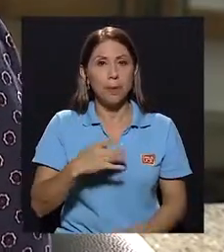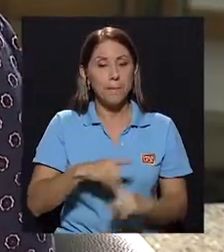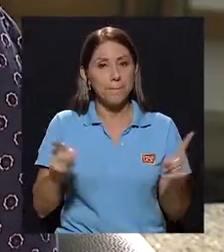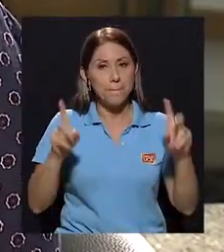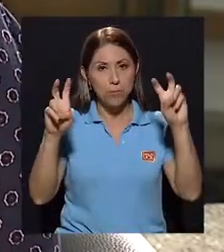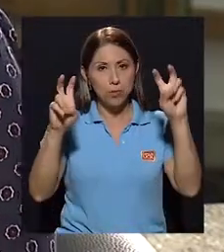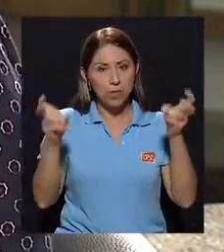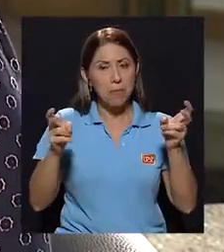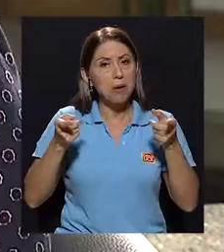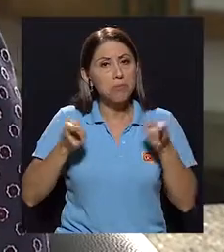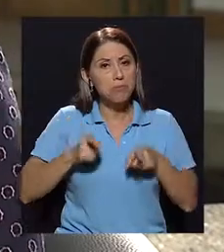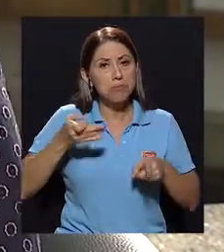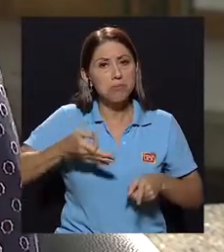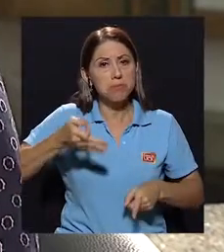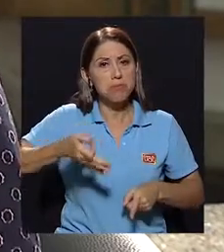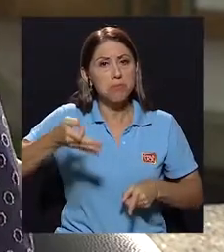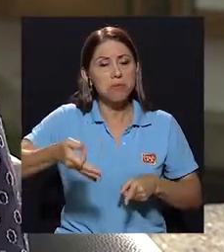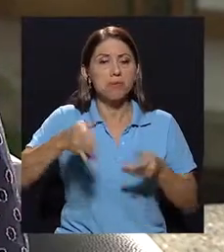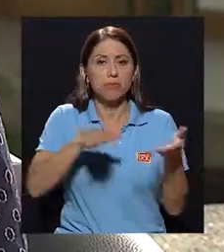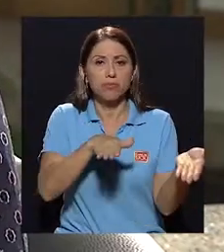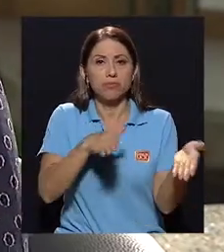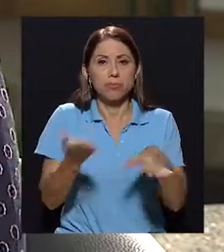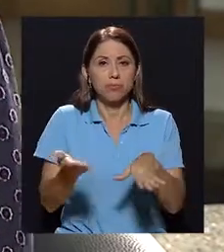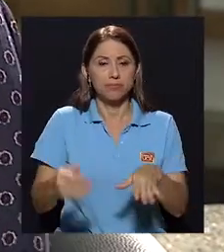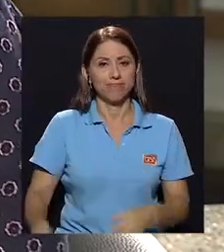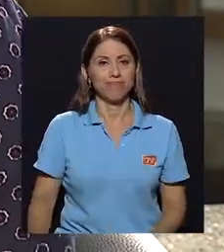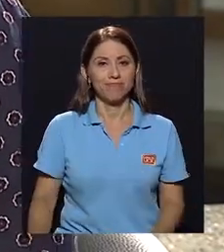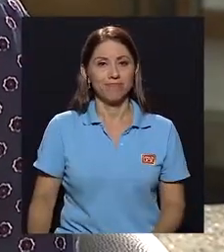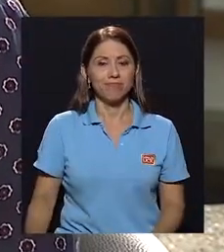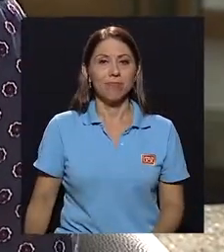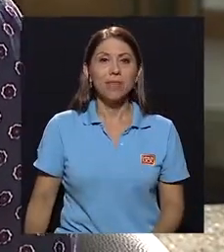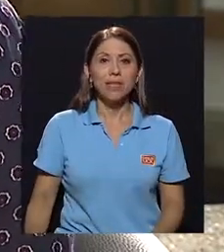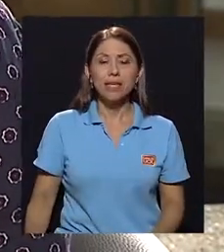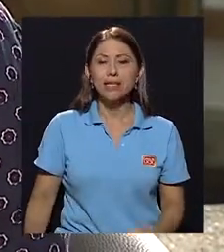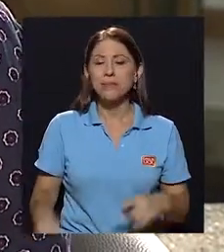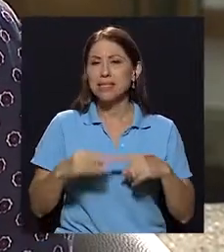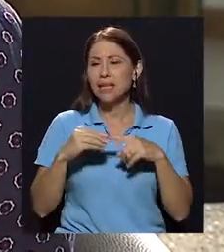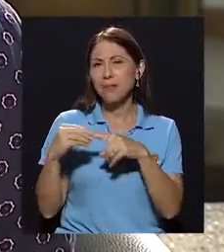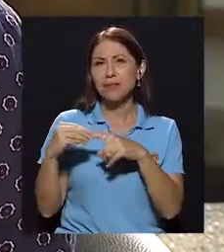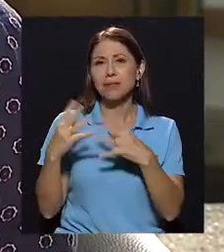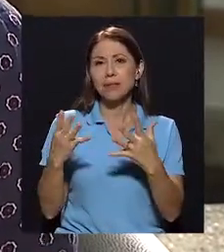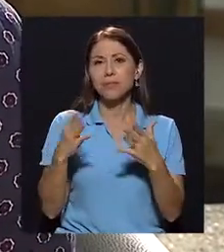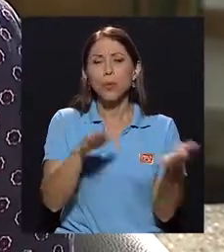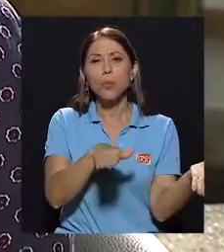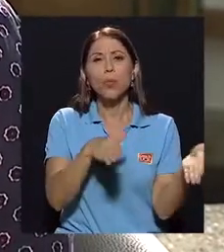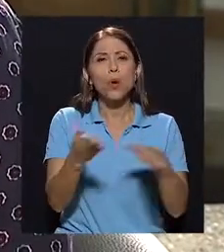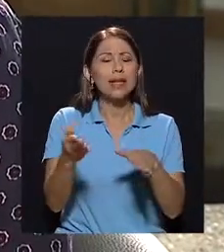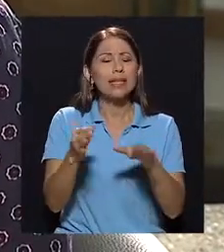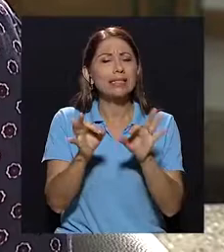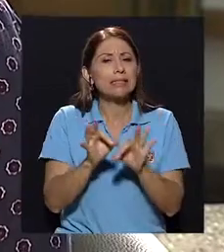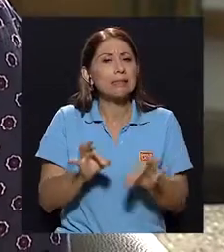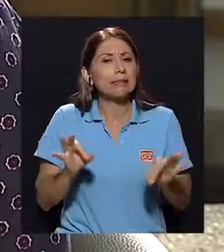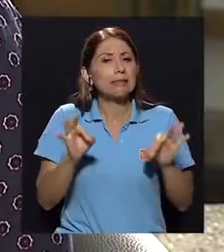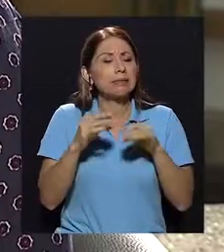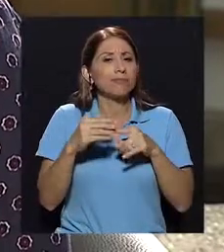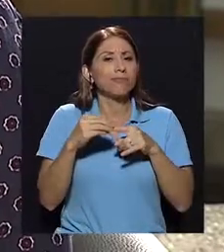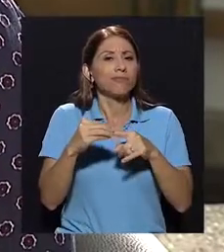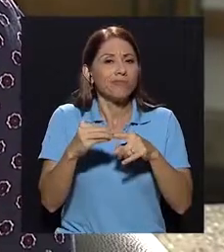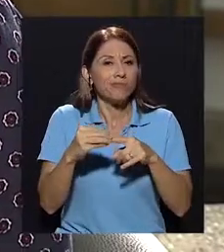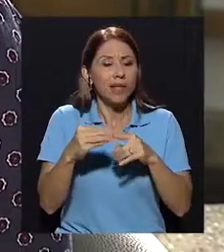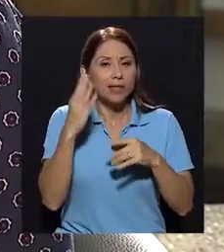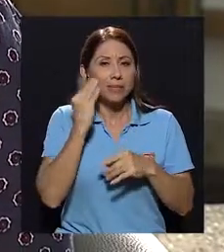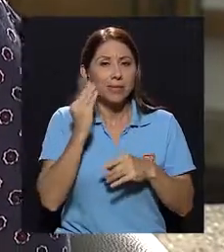pero es un tema también cotidiano y es la muerte, sobre todo muertes significativas y estas experiencias que